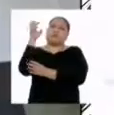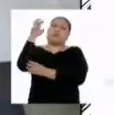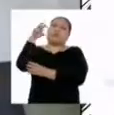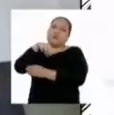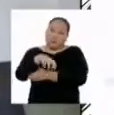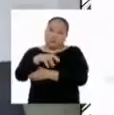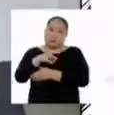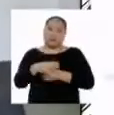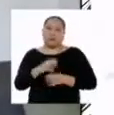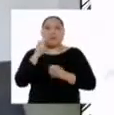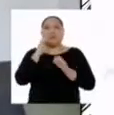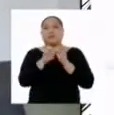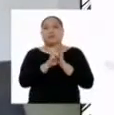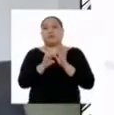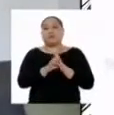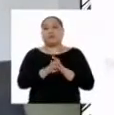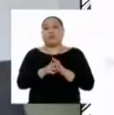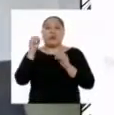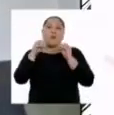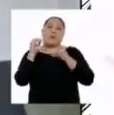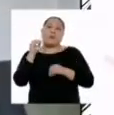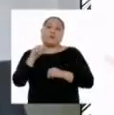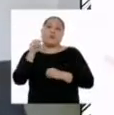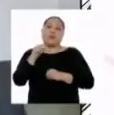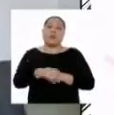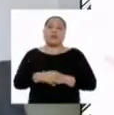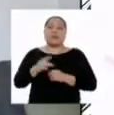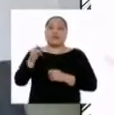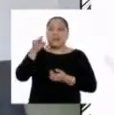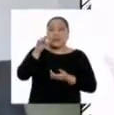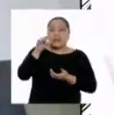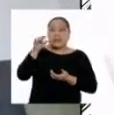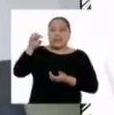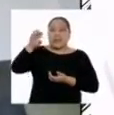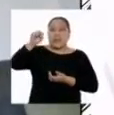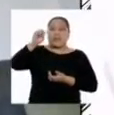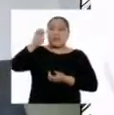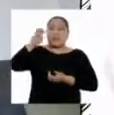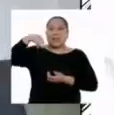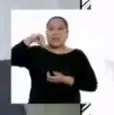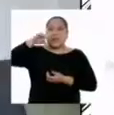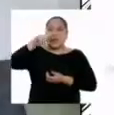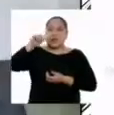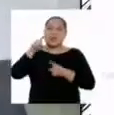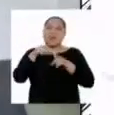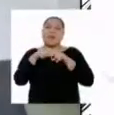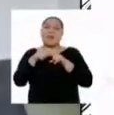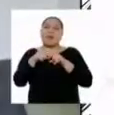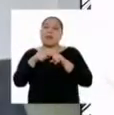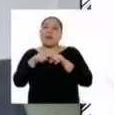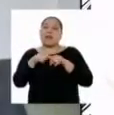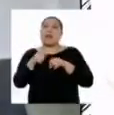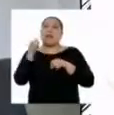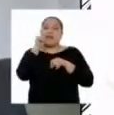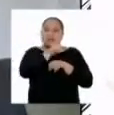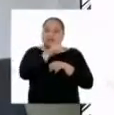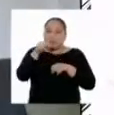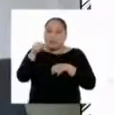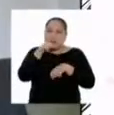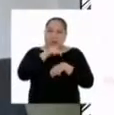Por ejemplo, la germinación de semillas dependen de temperaturas específicas para cada tipo de planta.